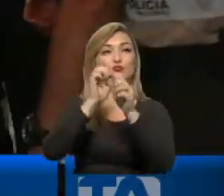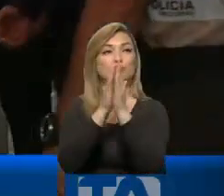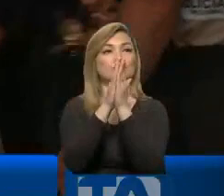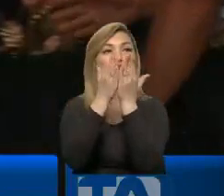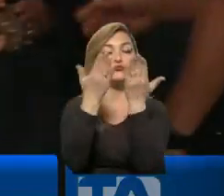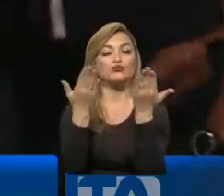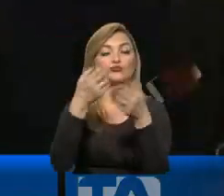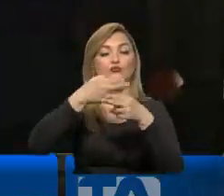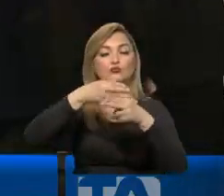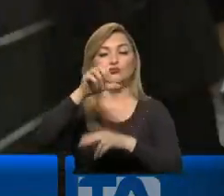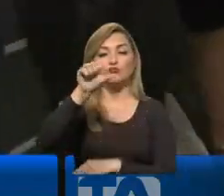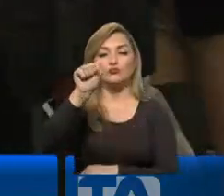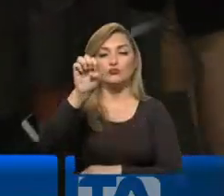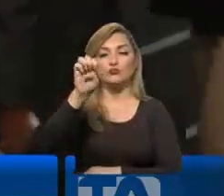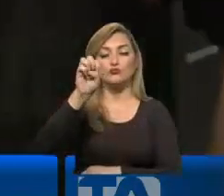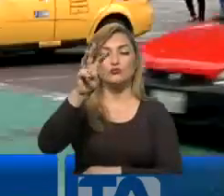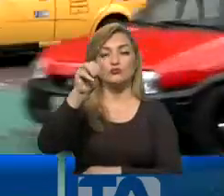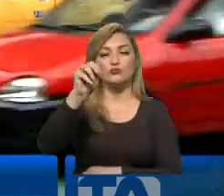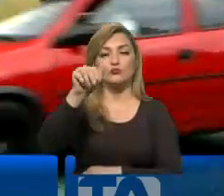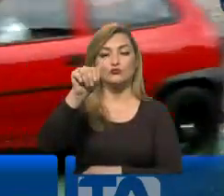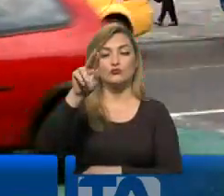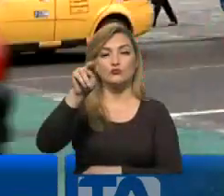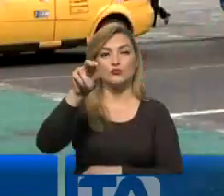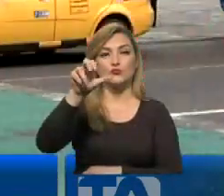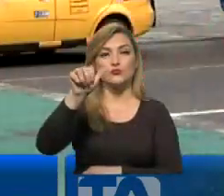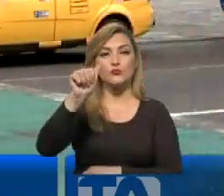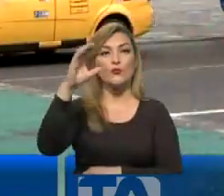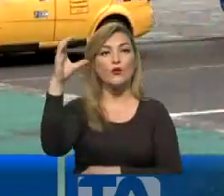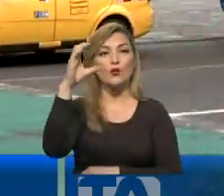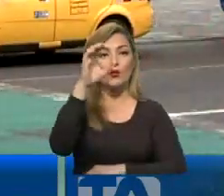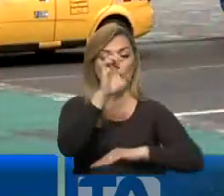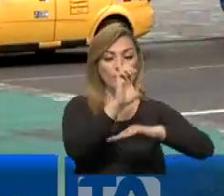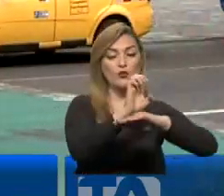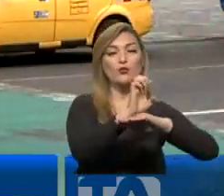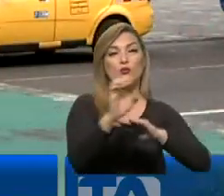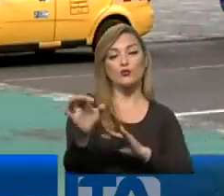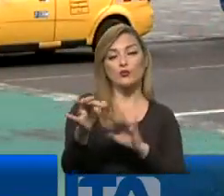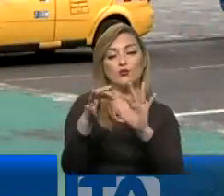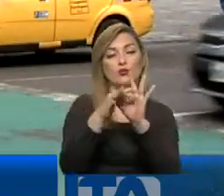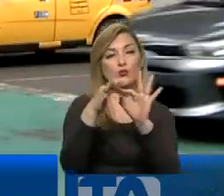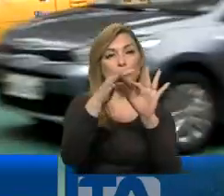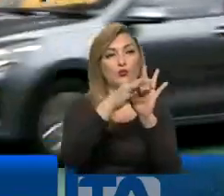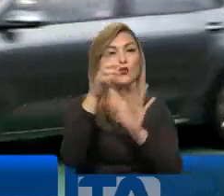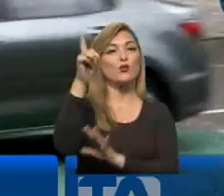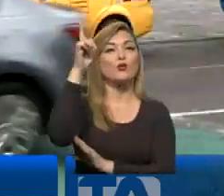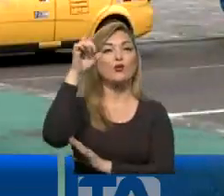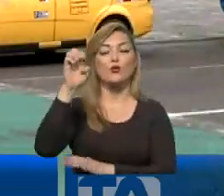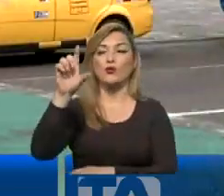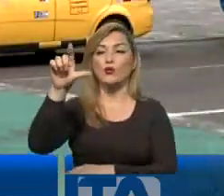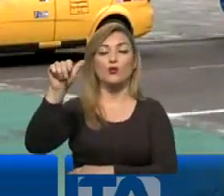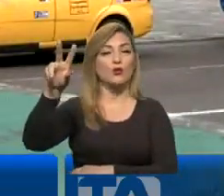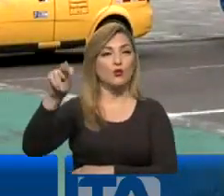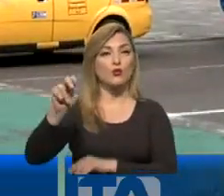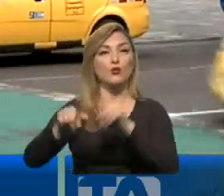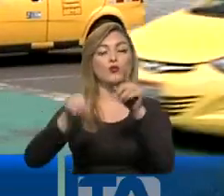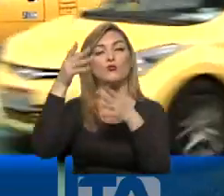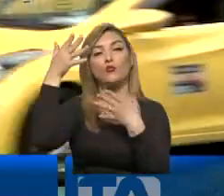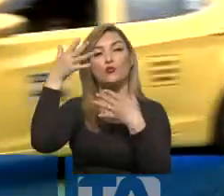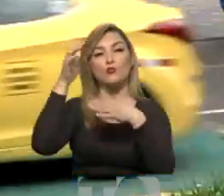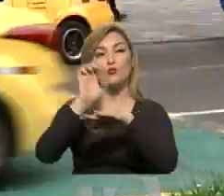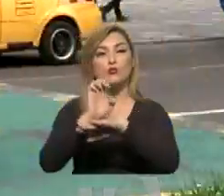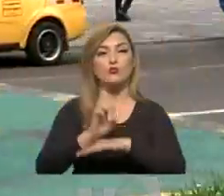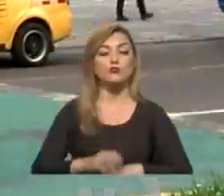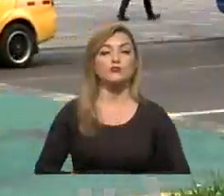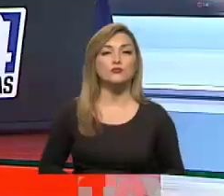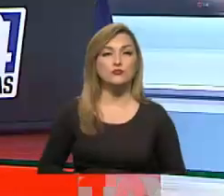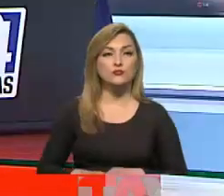revista Semana de Colombia en la que se menciona al Ecuador y los vínculos que tuvo el líder del ELN con algunos políticos en